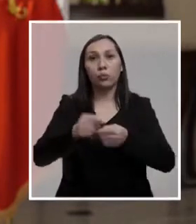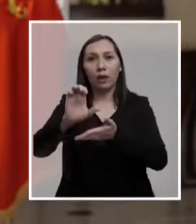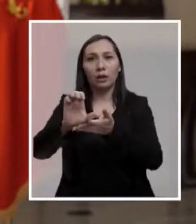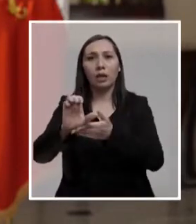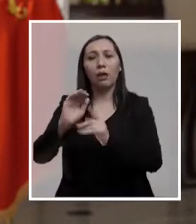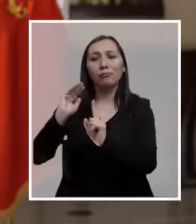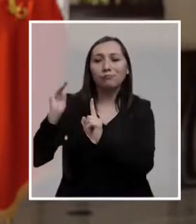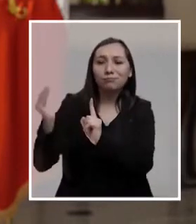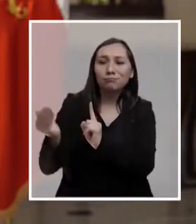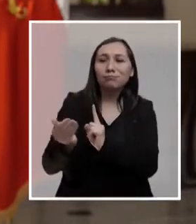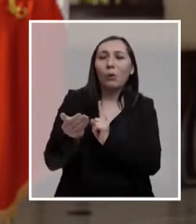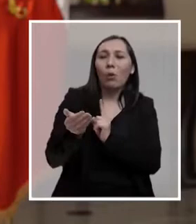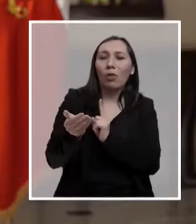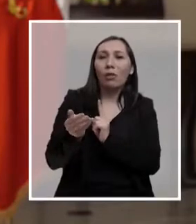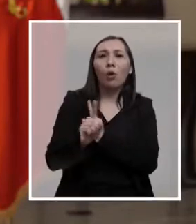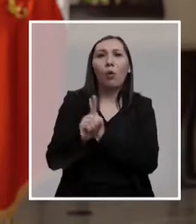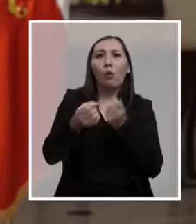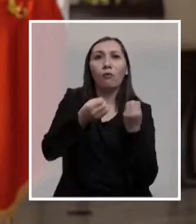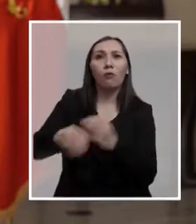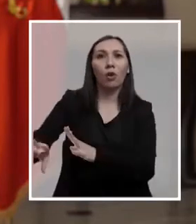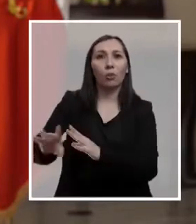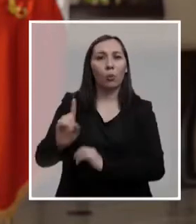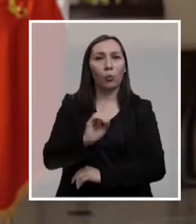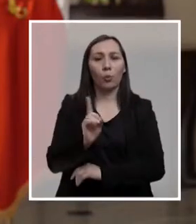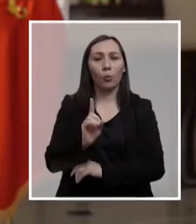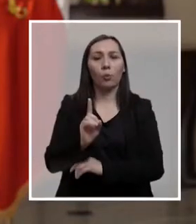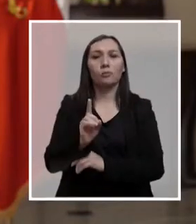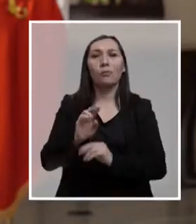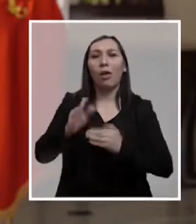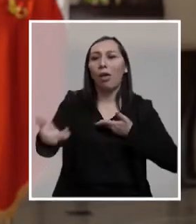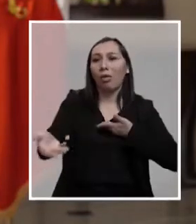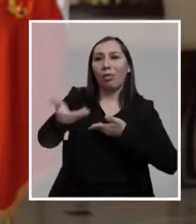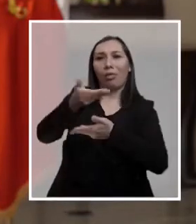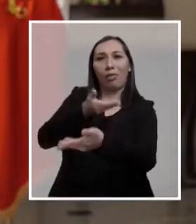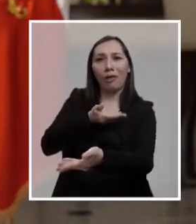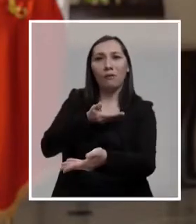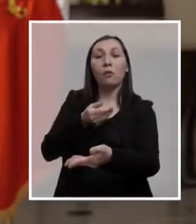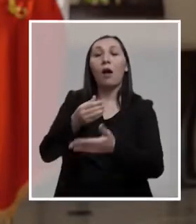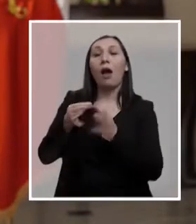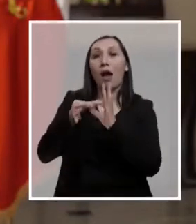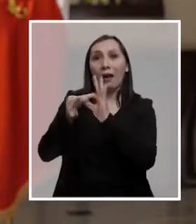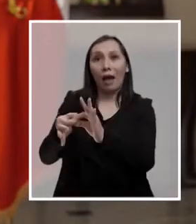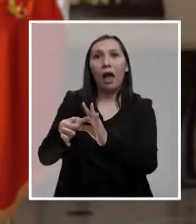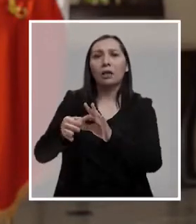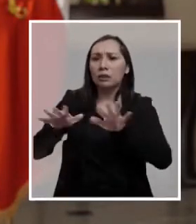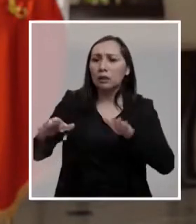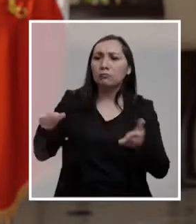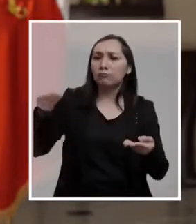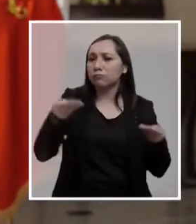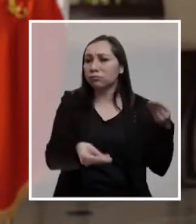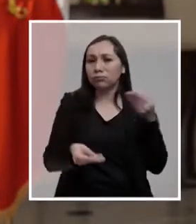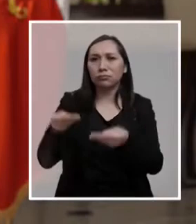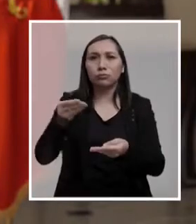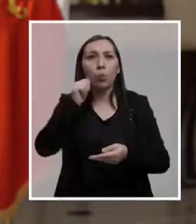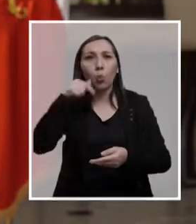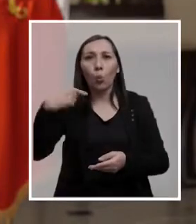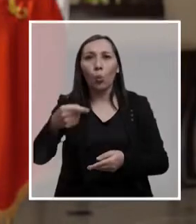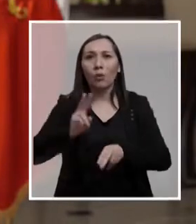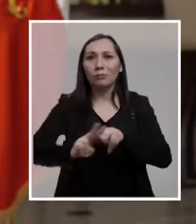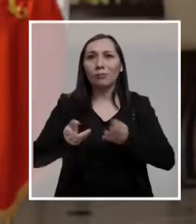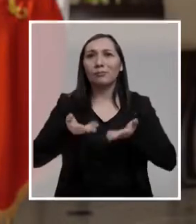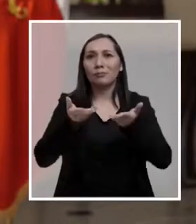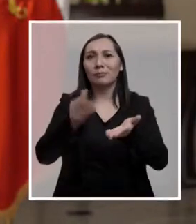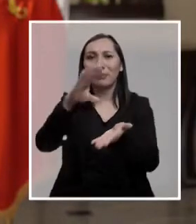Estado los proteja, que no los abandonemos y que les devolvamos la mano por el aporte que todos los días hacen al país.